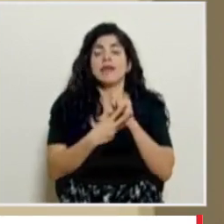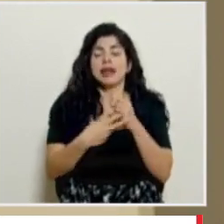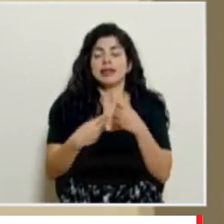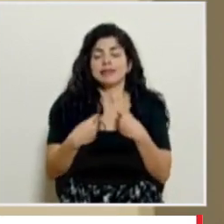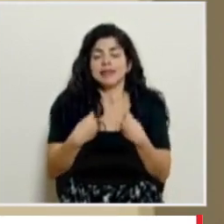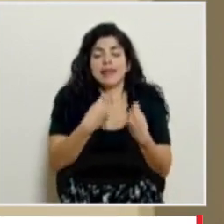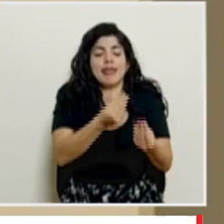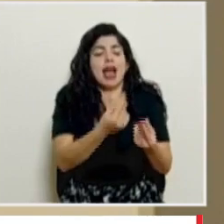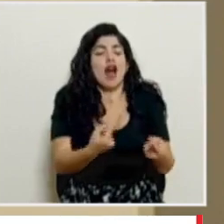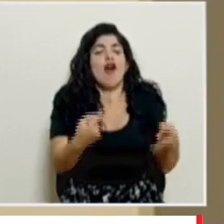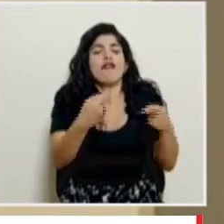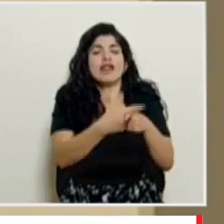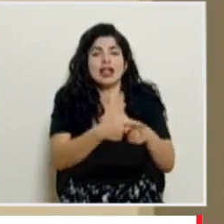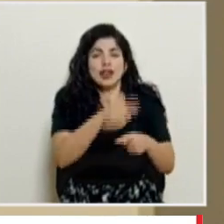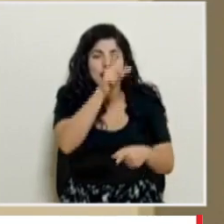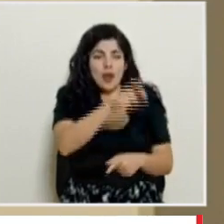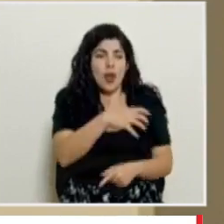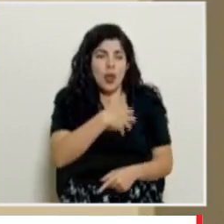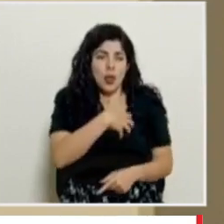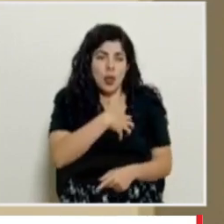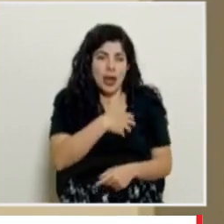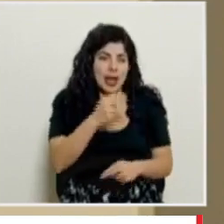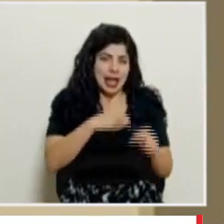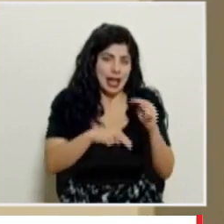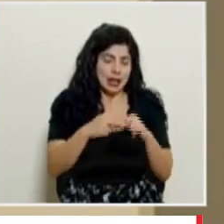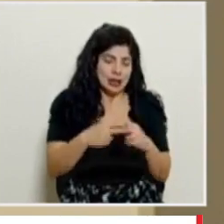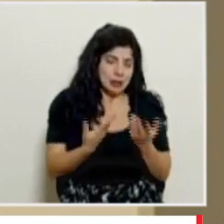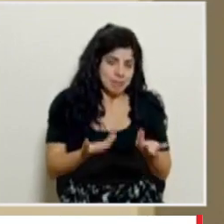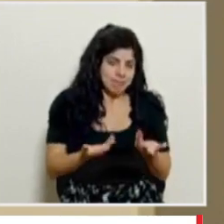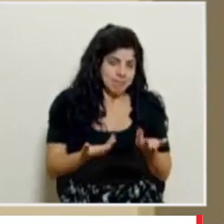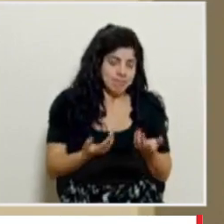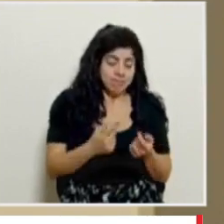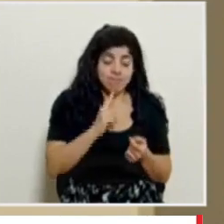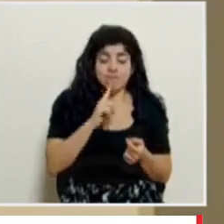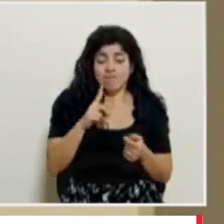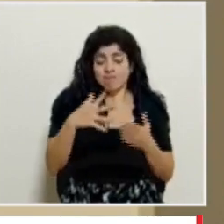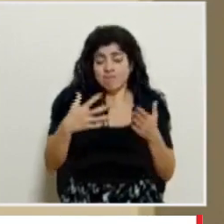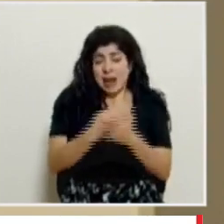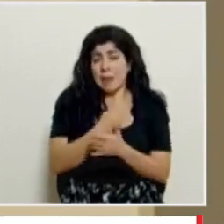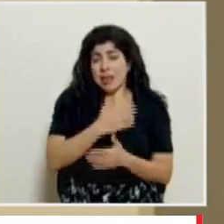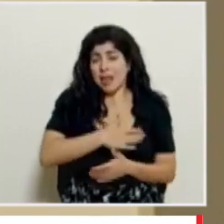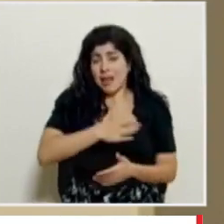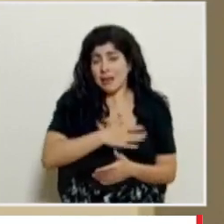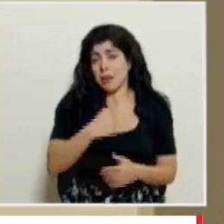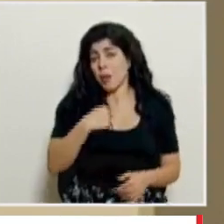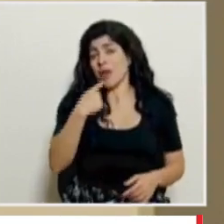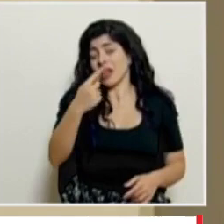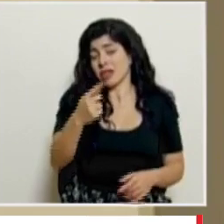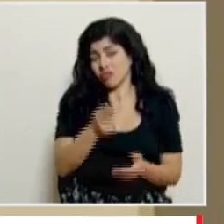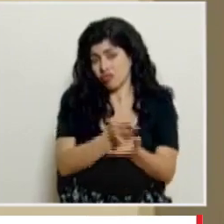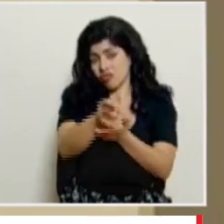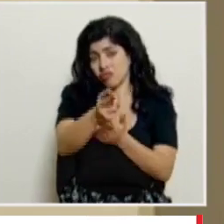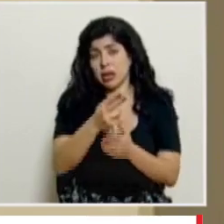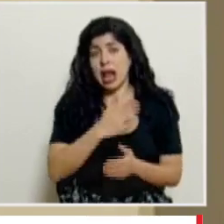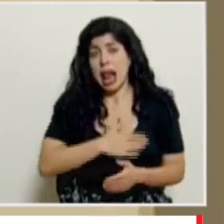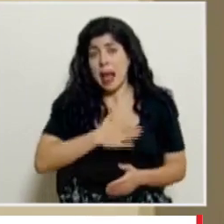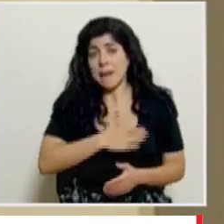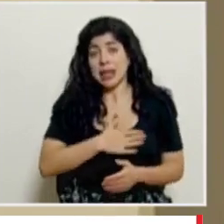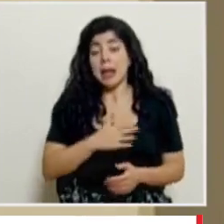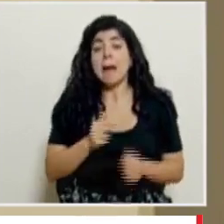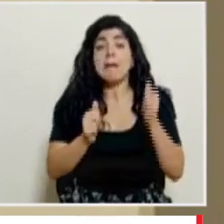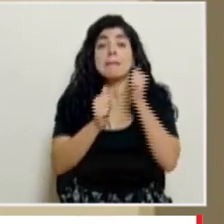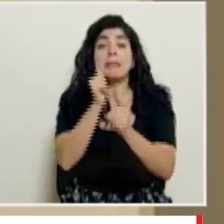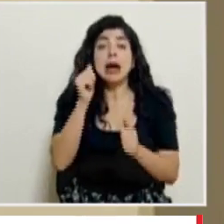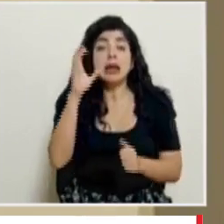conflicto para el dueño del local los lamentablemente y voy a decirlo así tal cual es donde